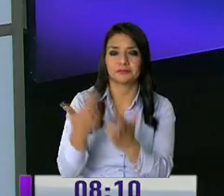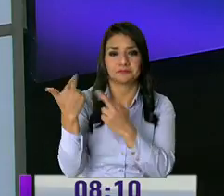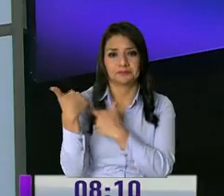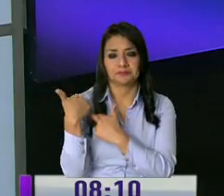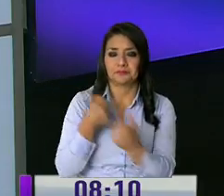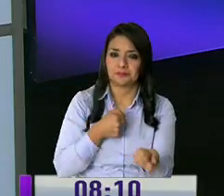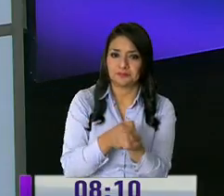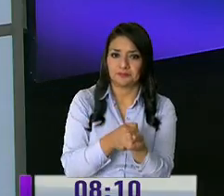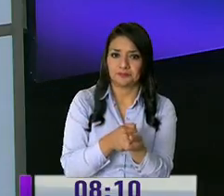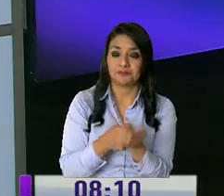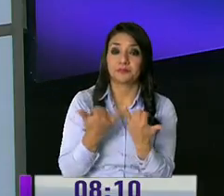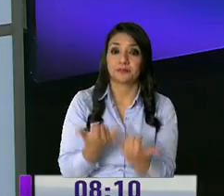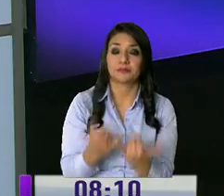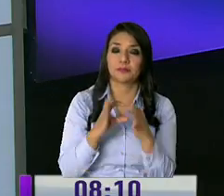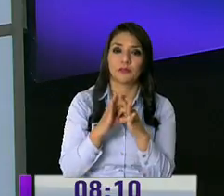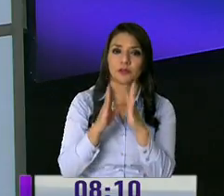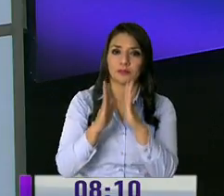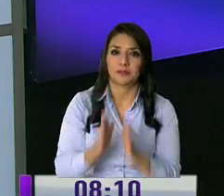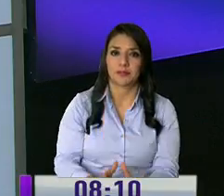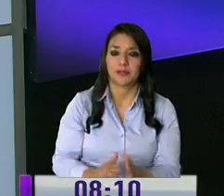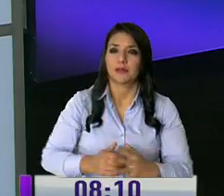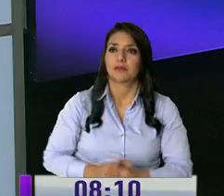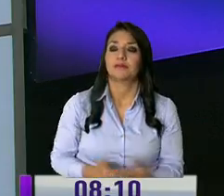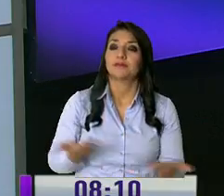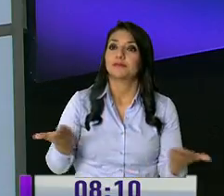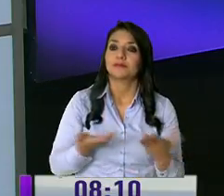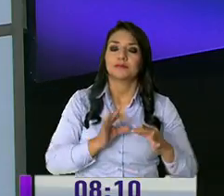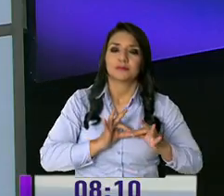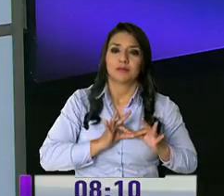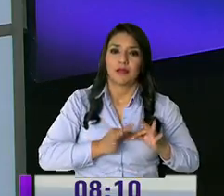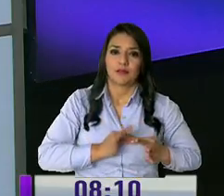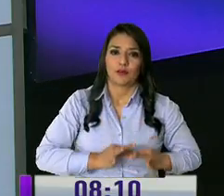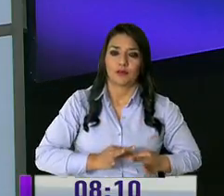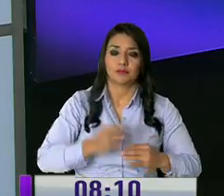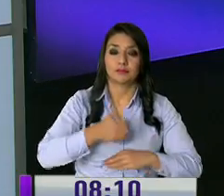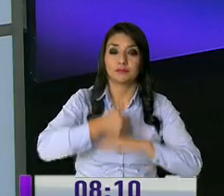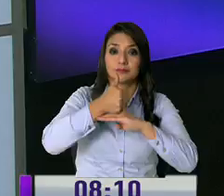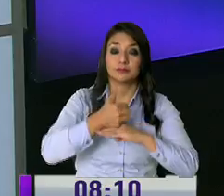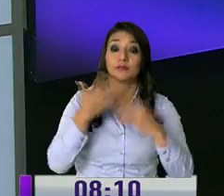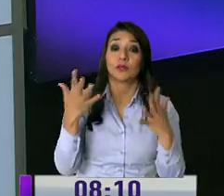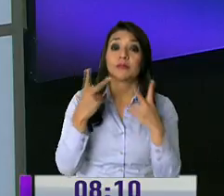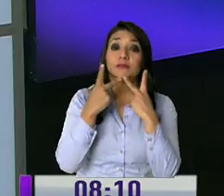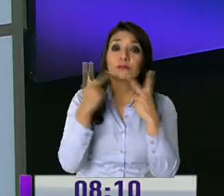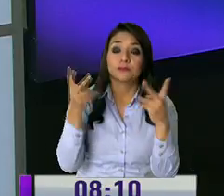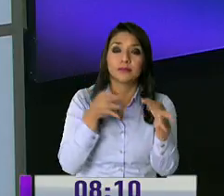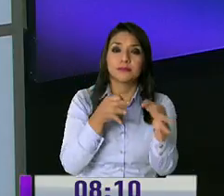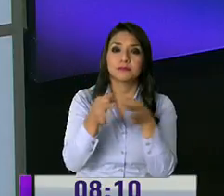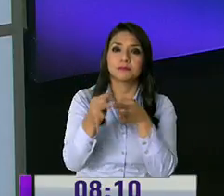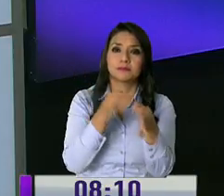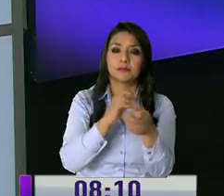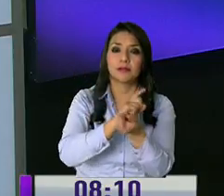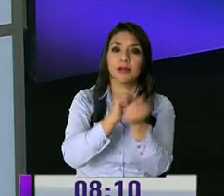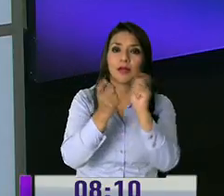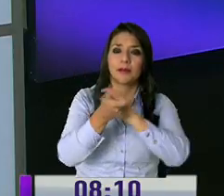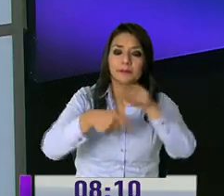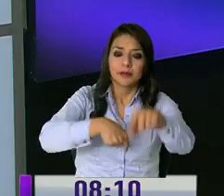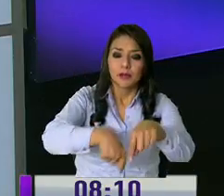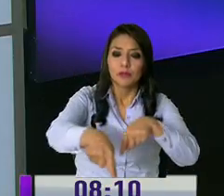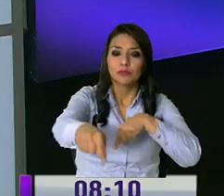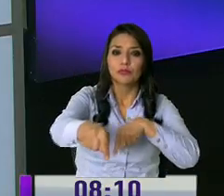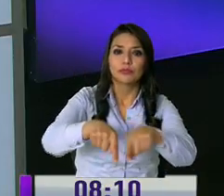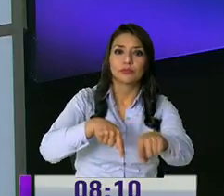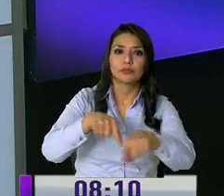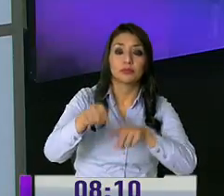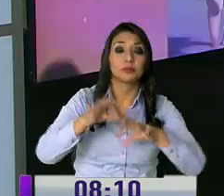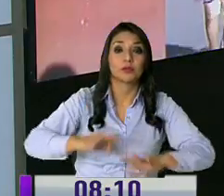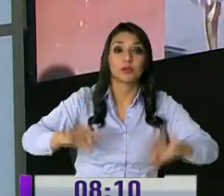Vamos ahora con Sofía Vintivilla, está en Calderón, allá las autoridades de la EMOP explican los cambios de circulación, mucha atención vecinos de ese sector